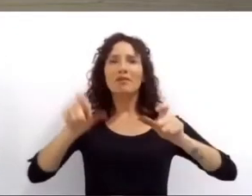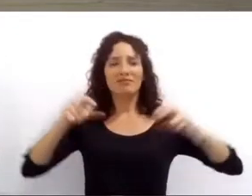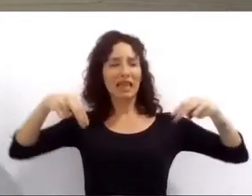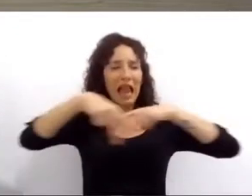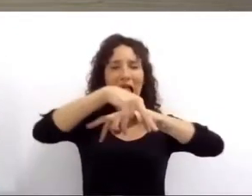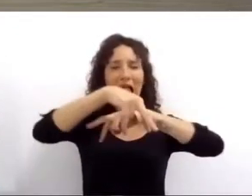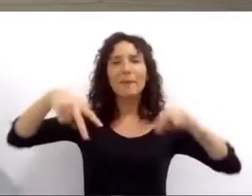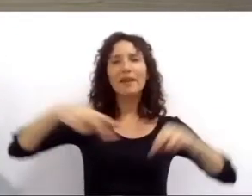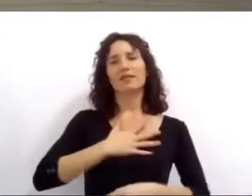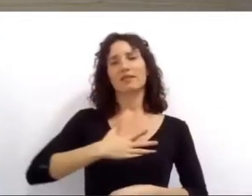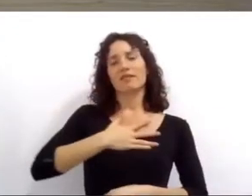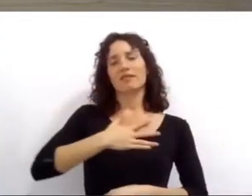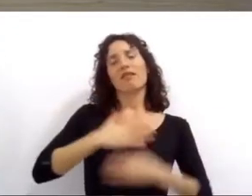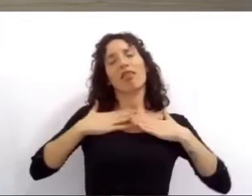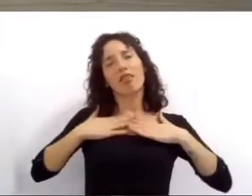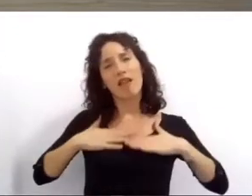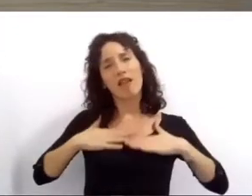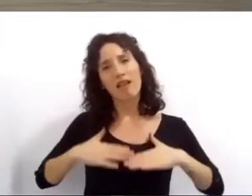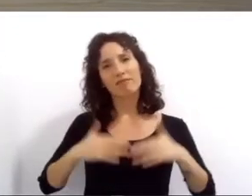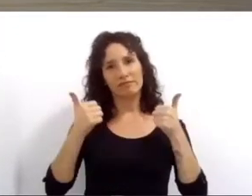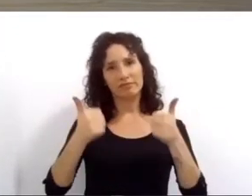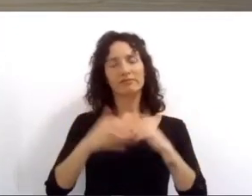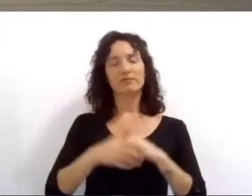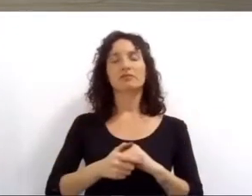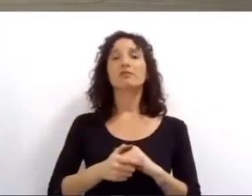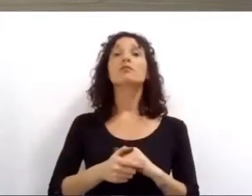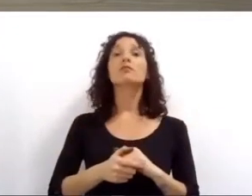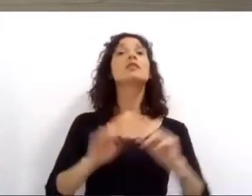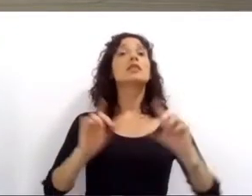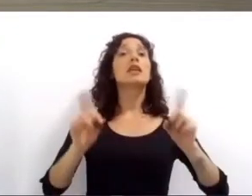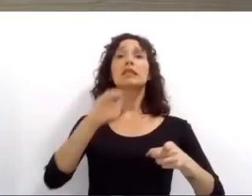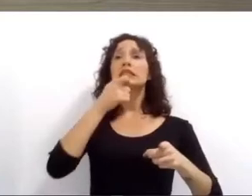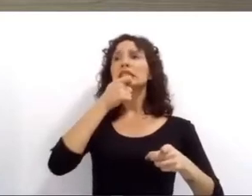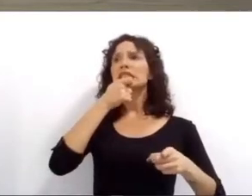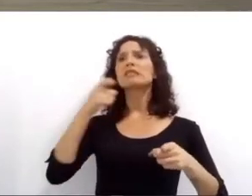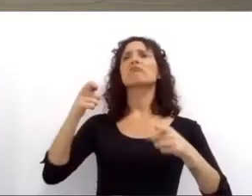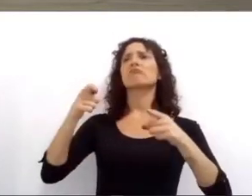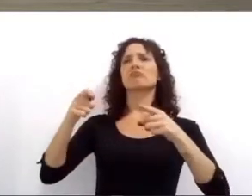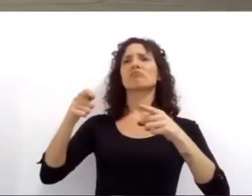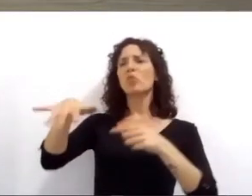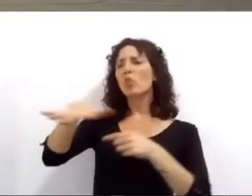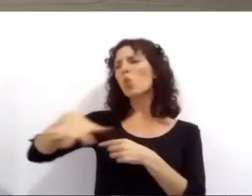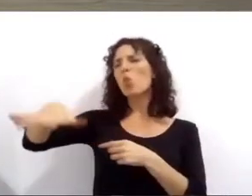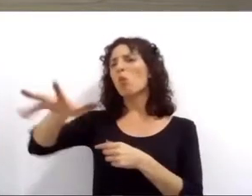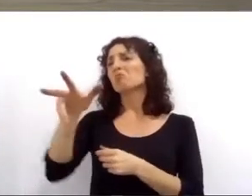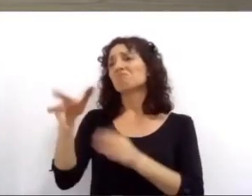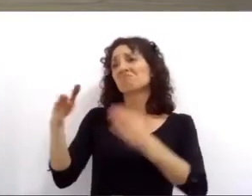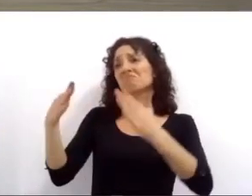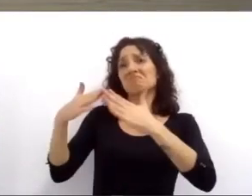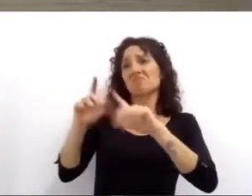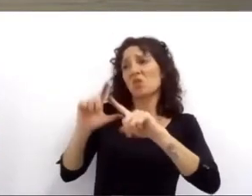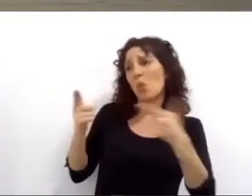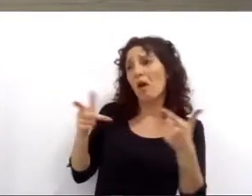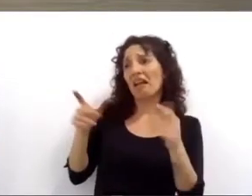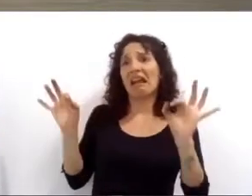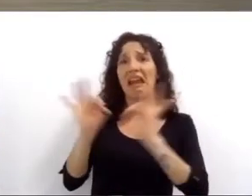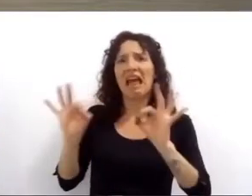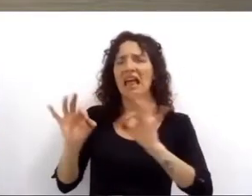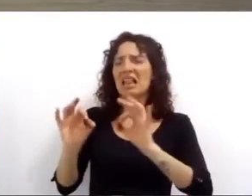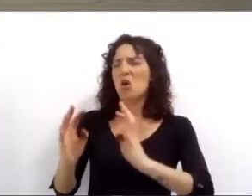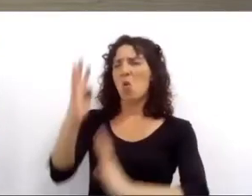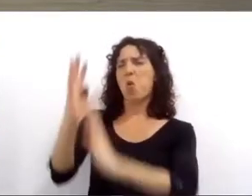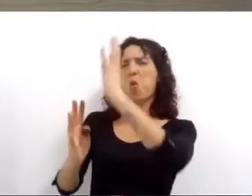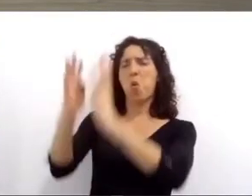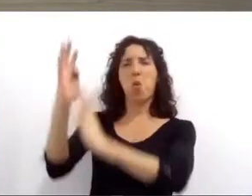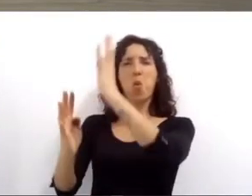decidimos intimar a los dueños de terrenos baldíos para que hagan las tareas de mantenimiento necesarias y hacerles la multa o bien